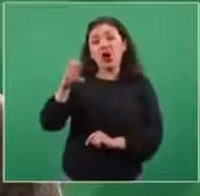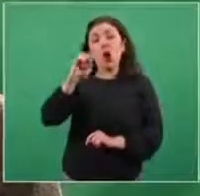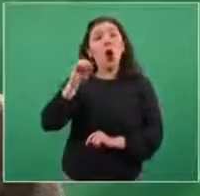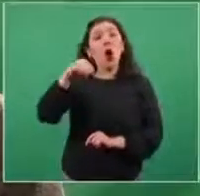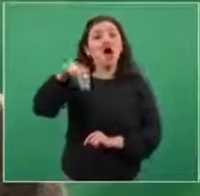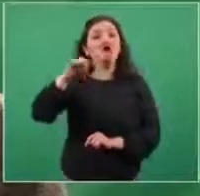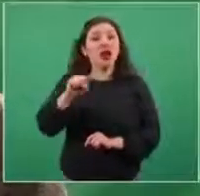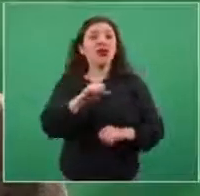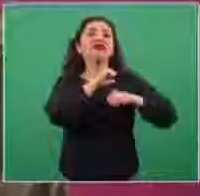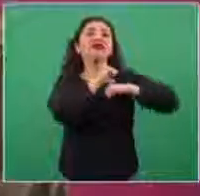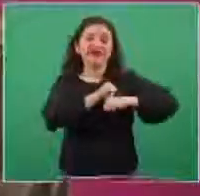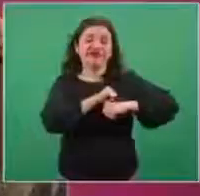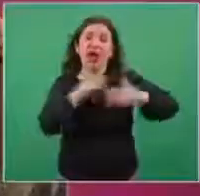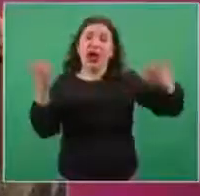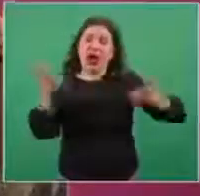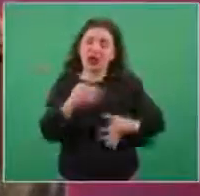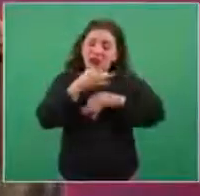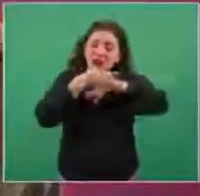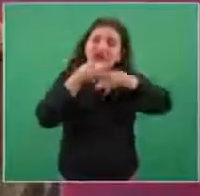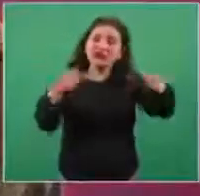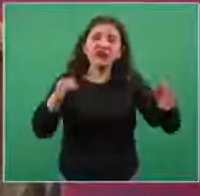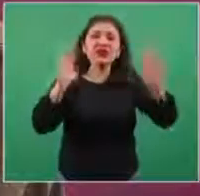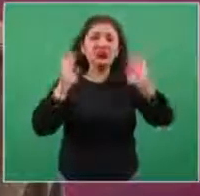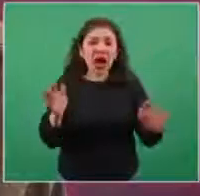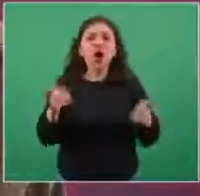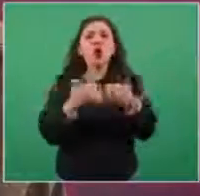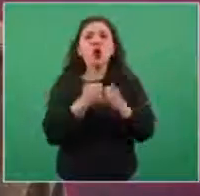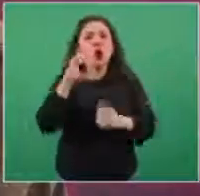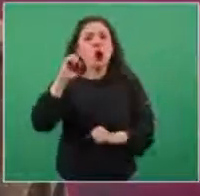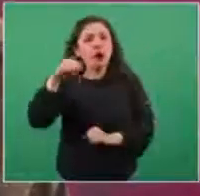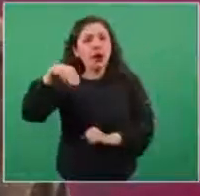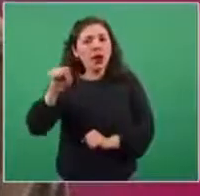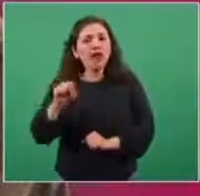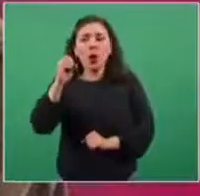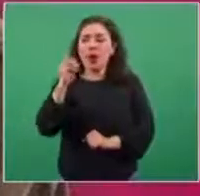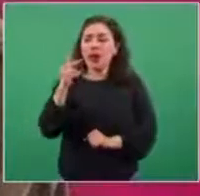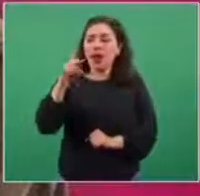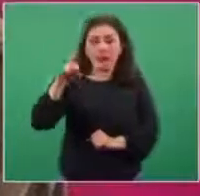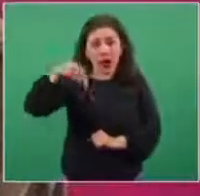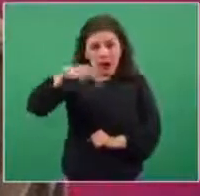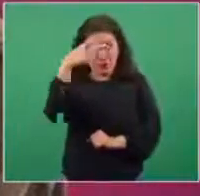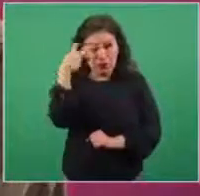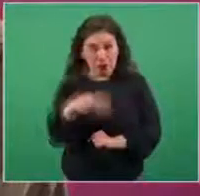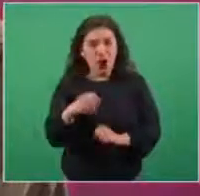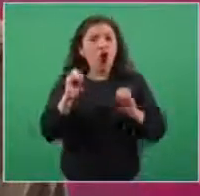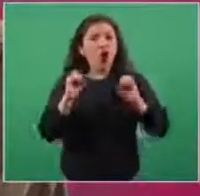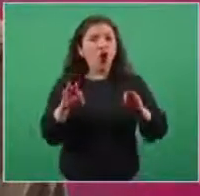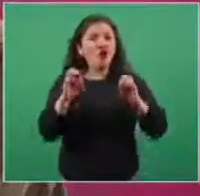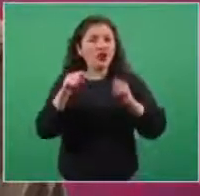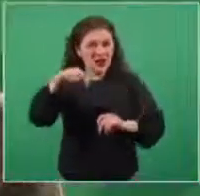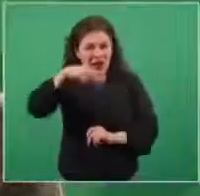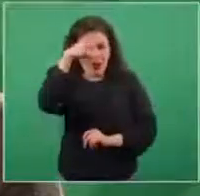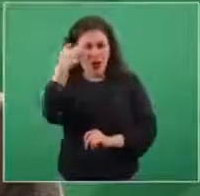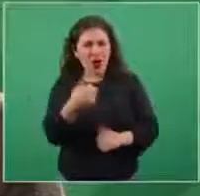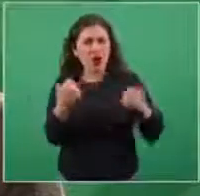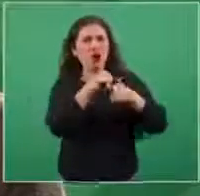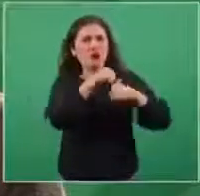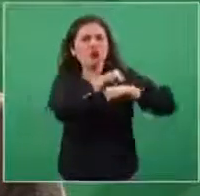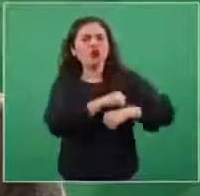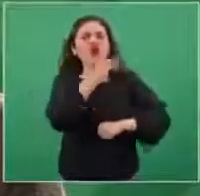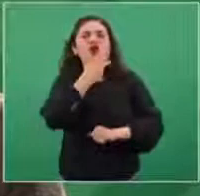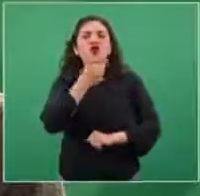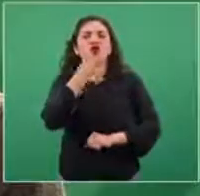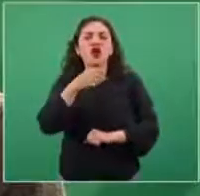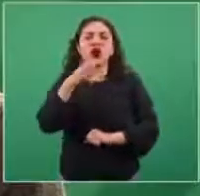formalmente la Organización Panamericana de la Salud, Organización Mundial de la Salud, en México, la Oficina de México a cargo del señor